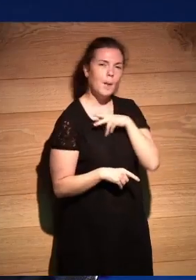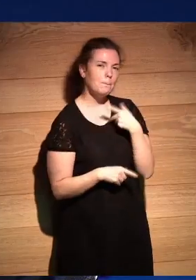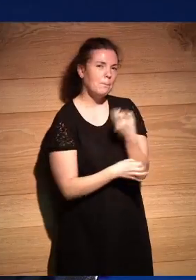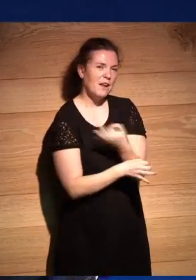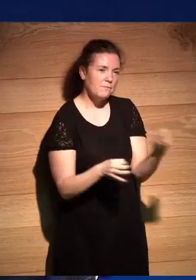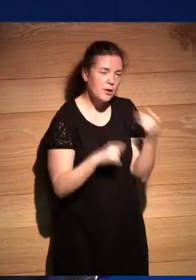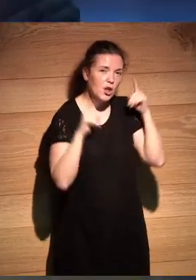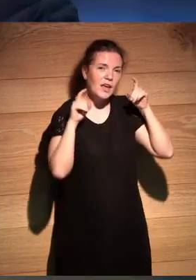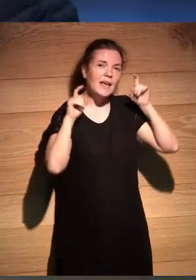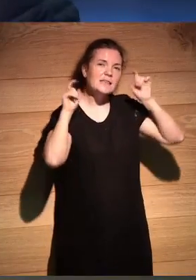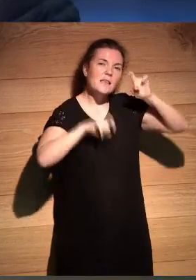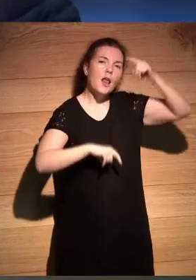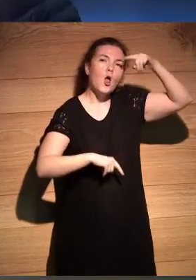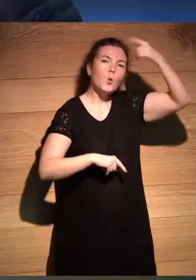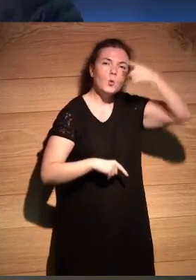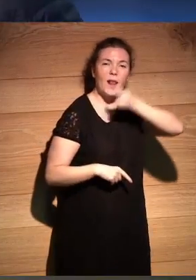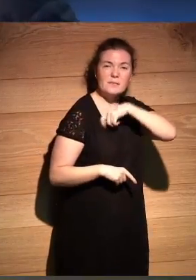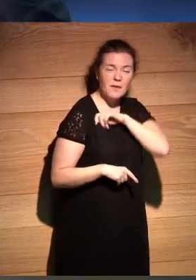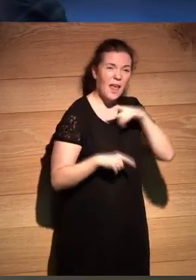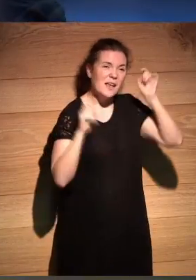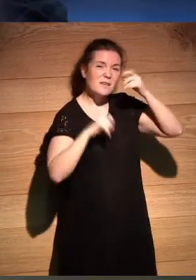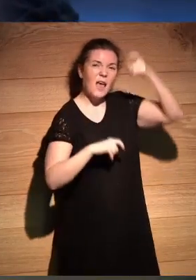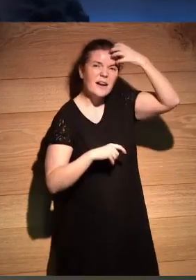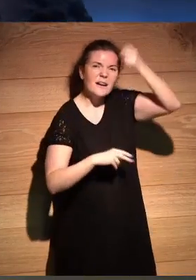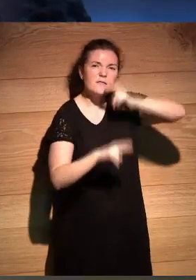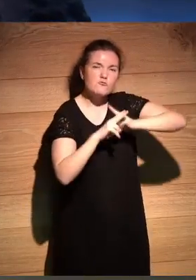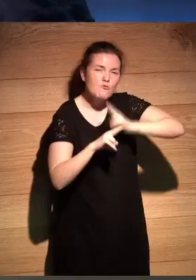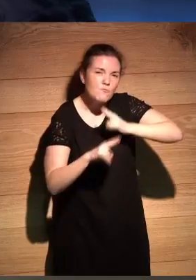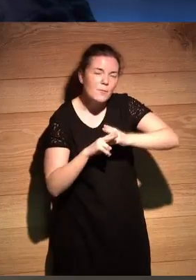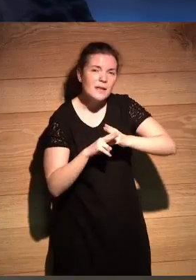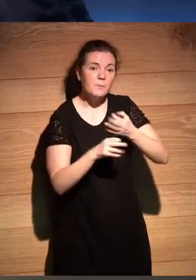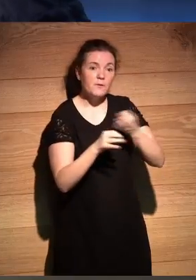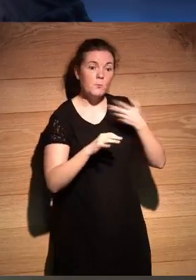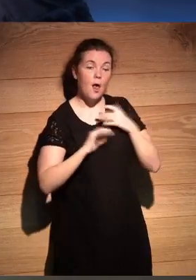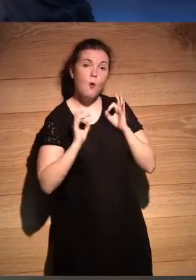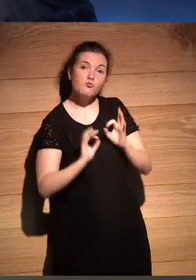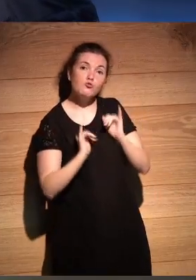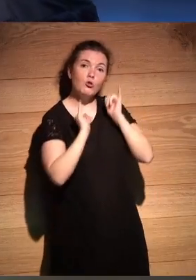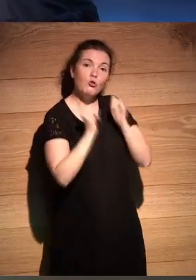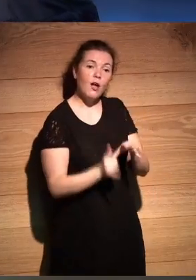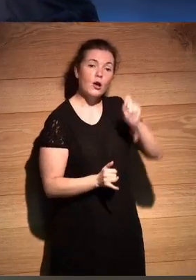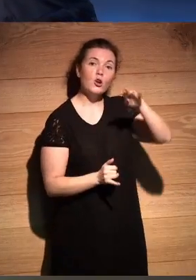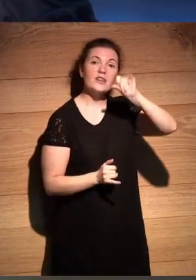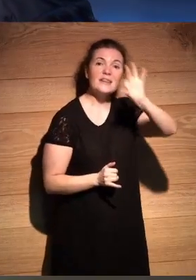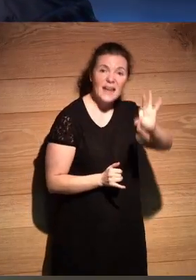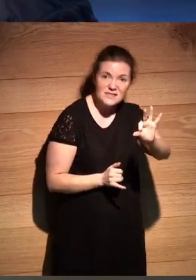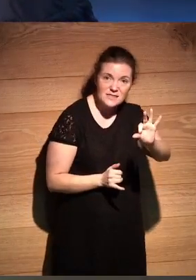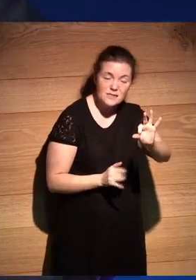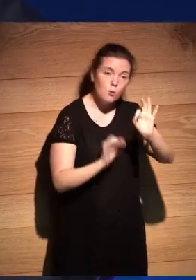española los reyes etcétera etcétera para que justamente cuando llegase Cortés no no